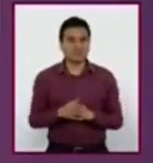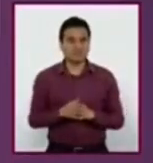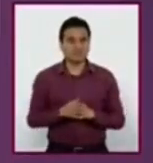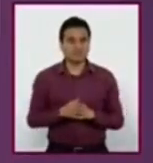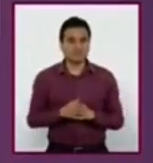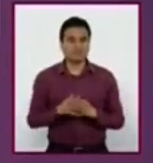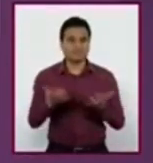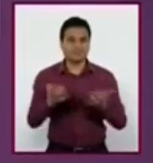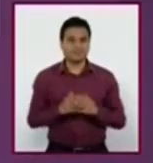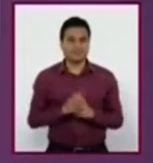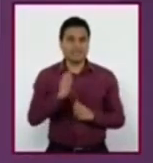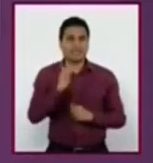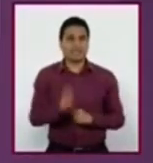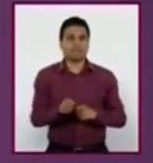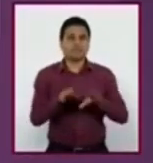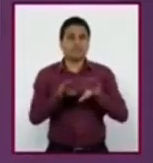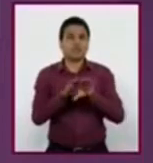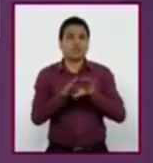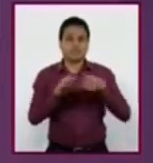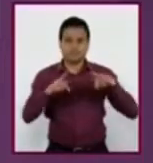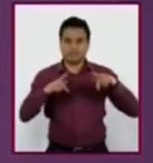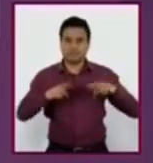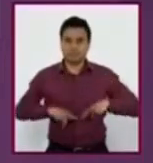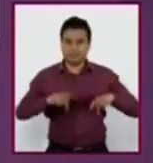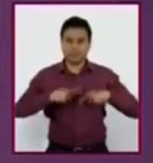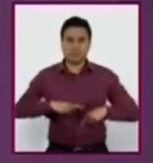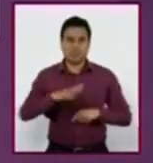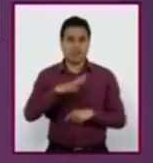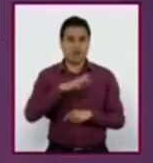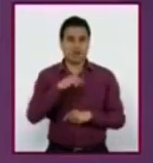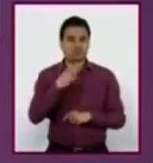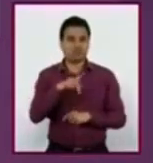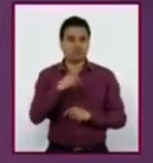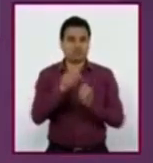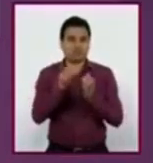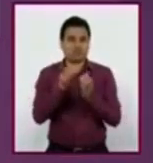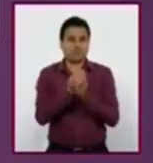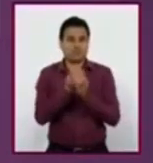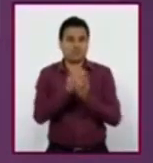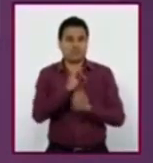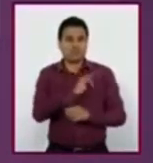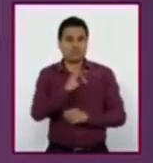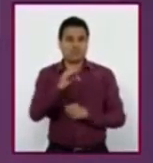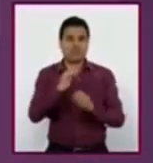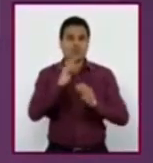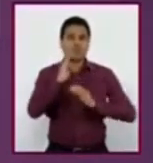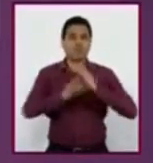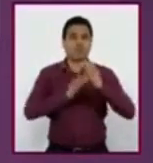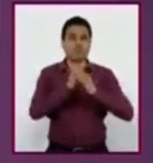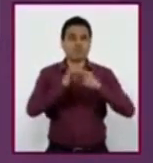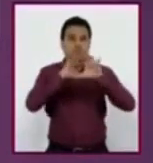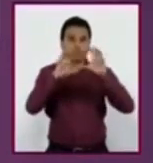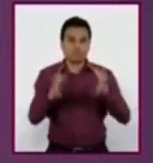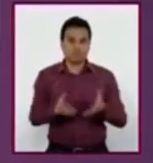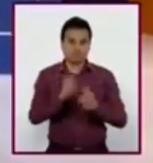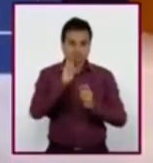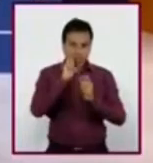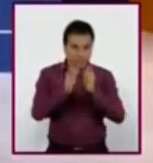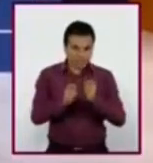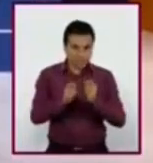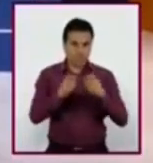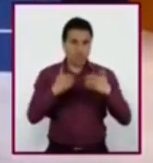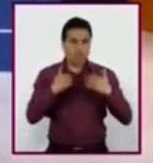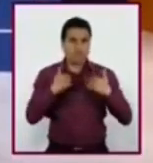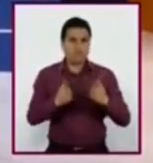cognitiva es la capacidad que tenemos las personas para comprender la realidad, el mundo y nuestro entorno. En